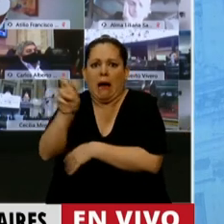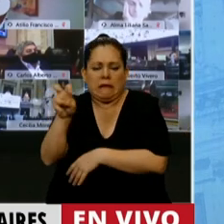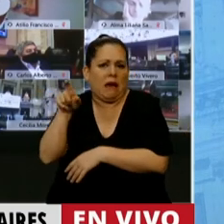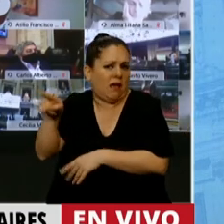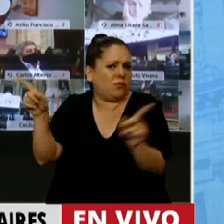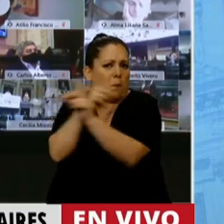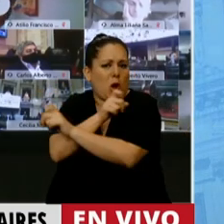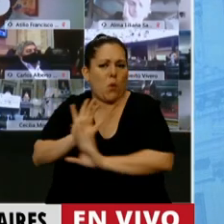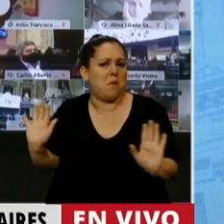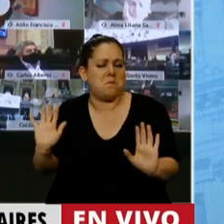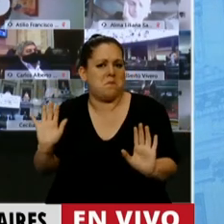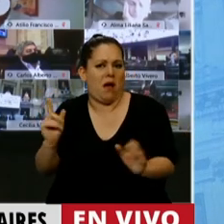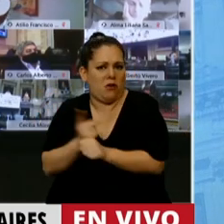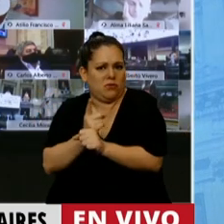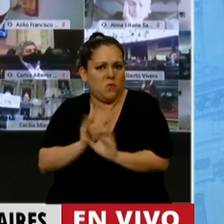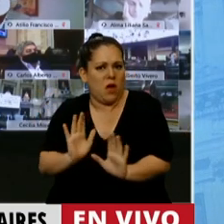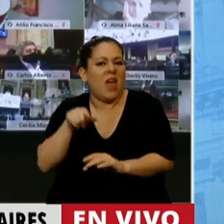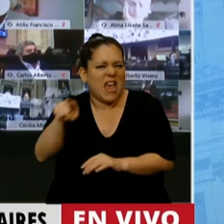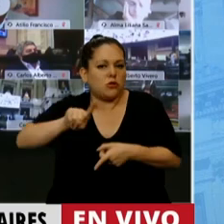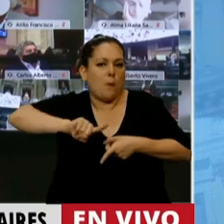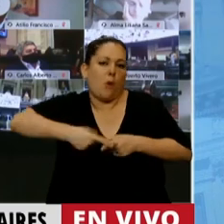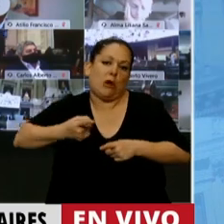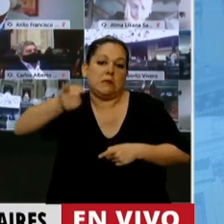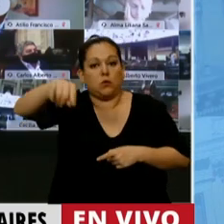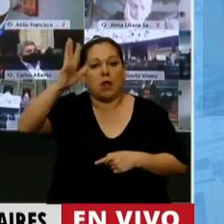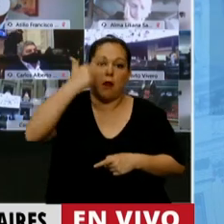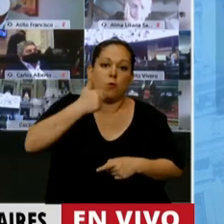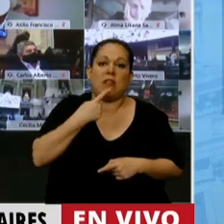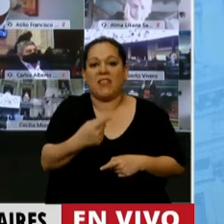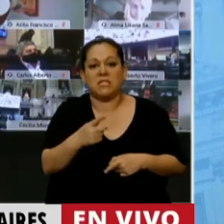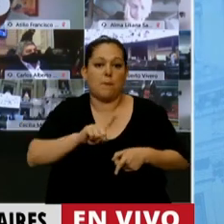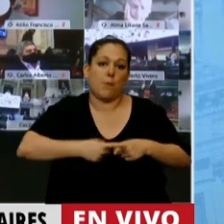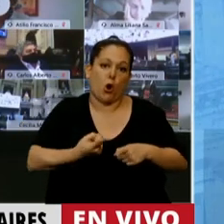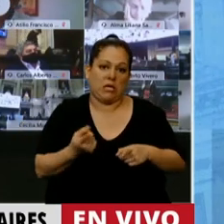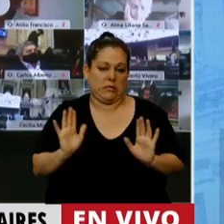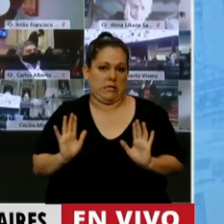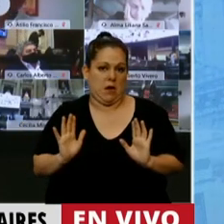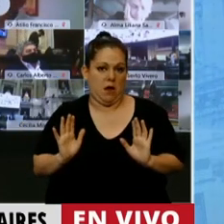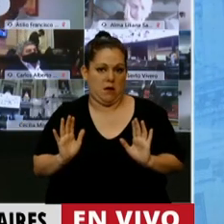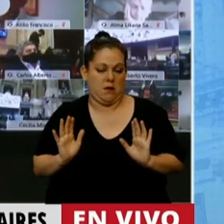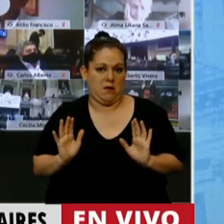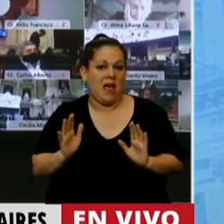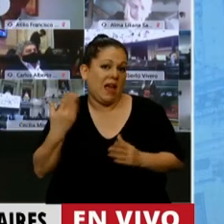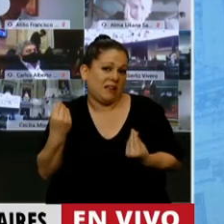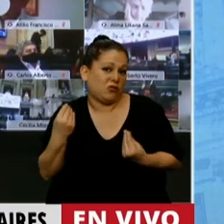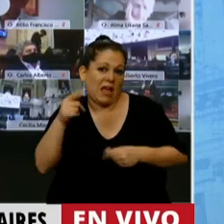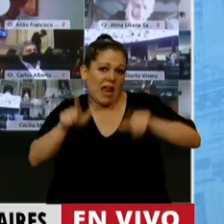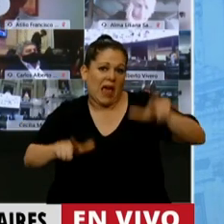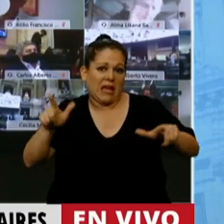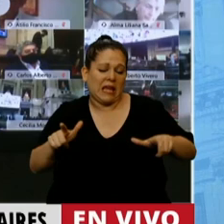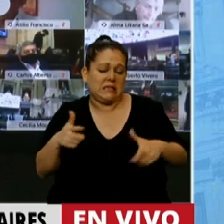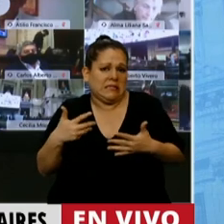una constante. Política de Estado, eso que les gusta tanto hablar. Política de Estado, falta de política habitacional. Entonces la gente hace como puede.